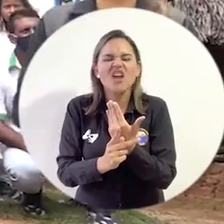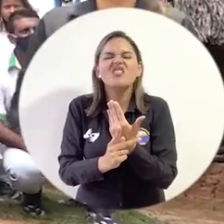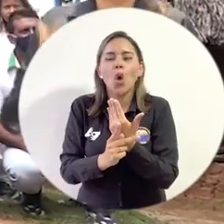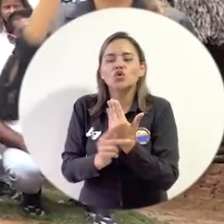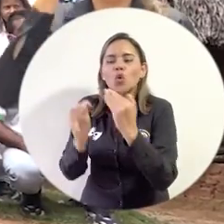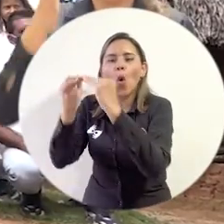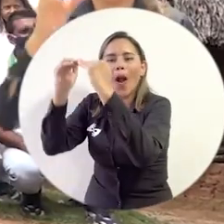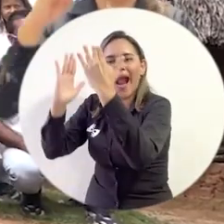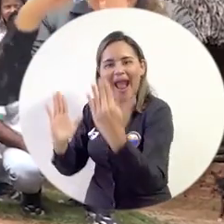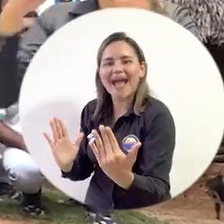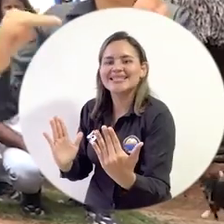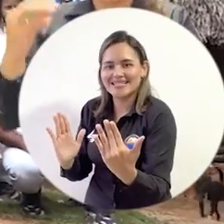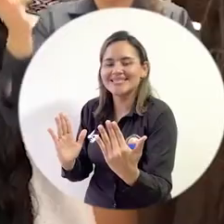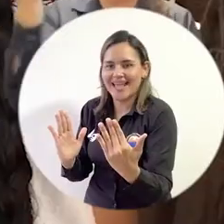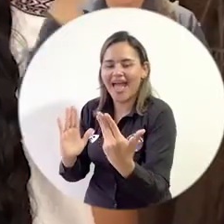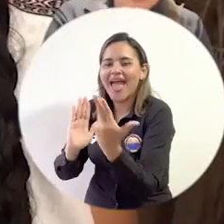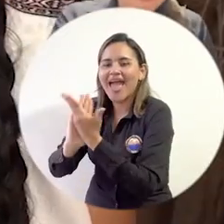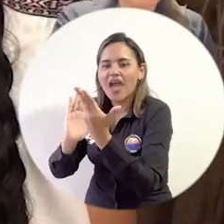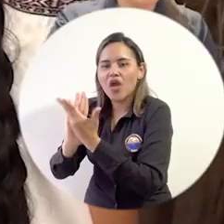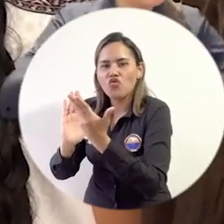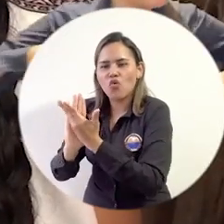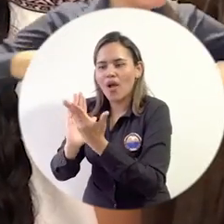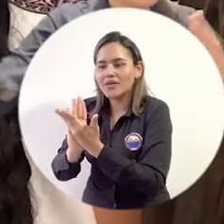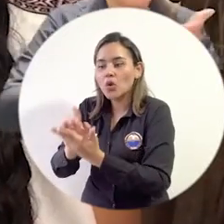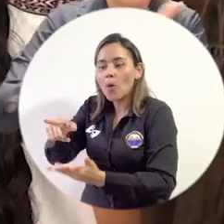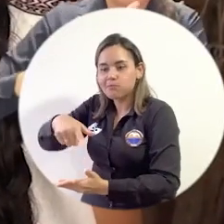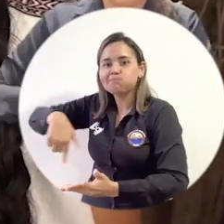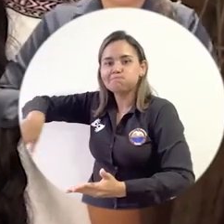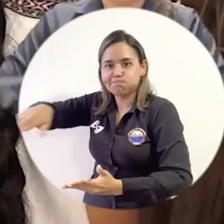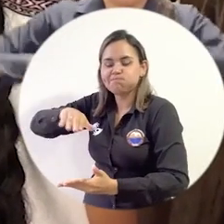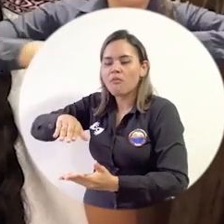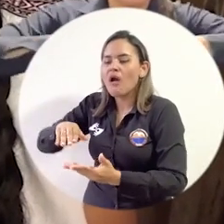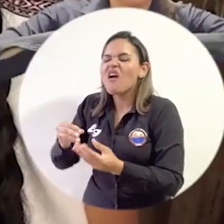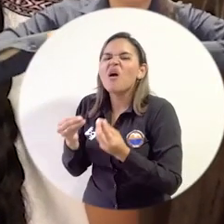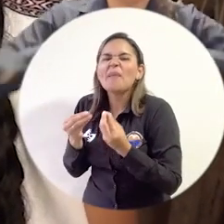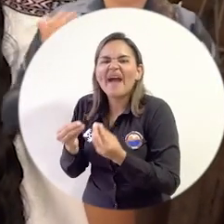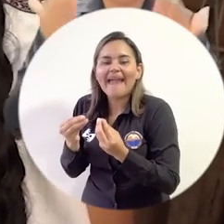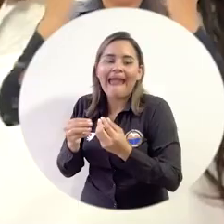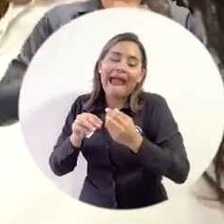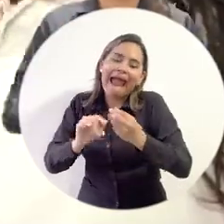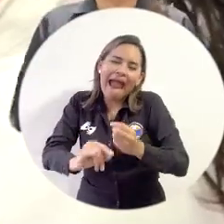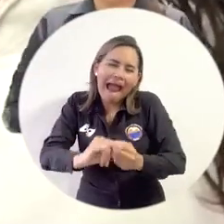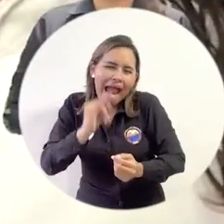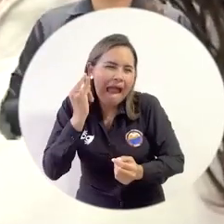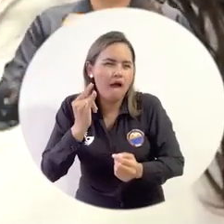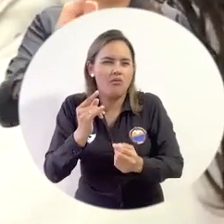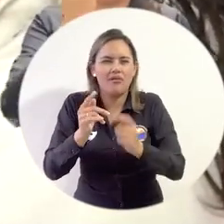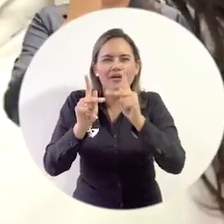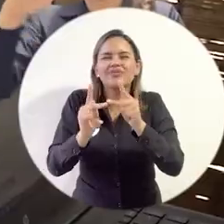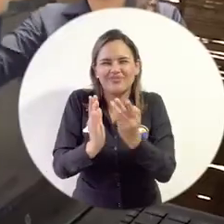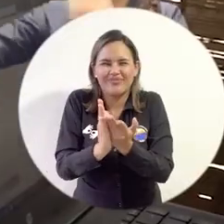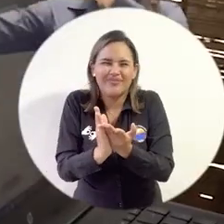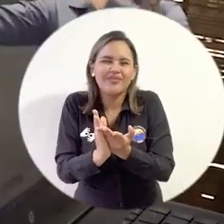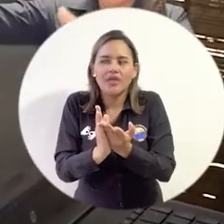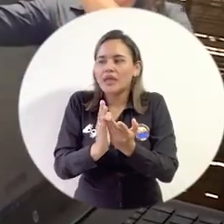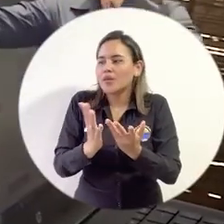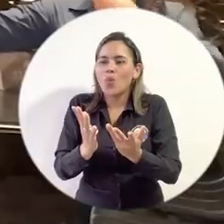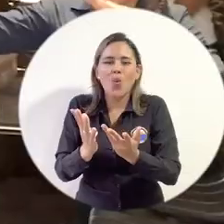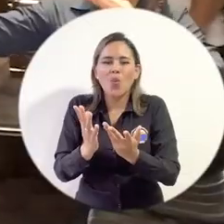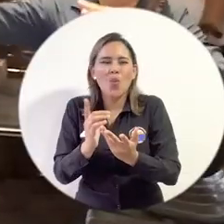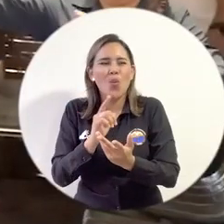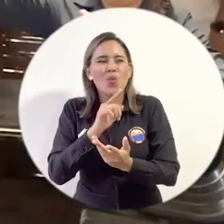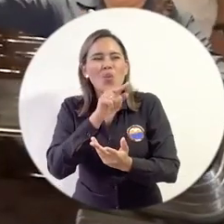tradicional educativa para que los estudiantes, que se les limitó muchísimo a permanecer en la ciudad